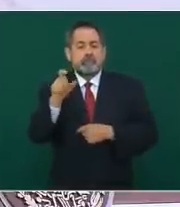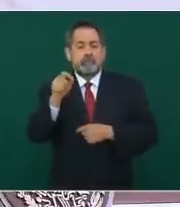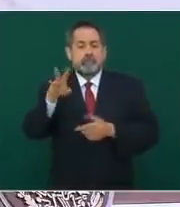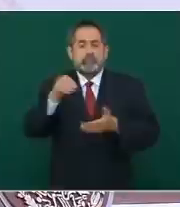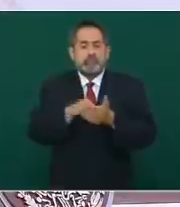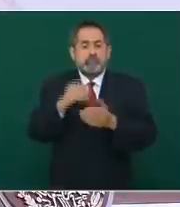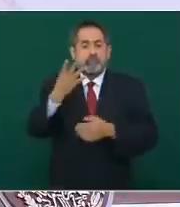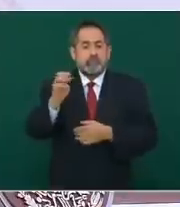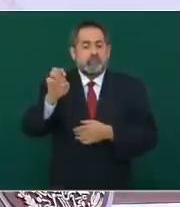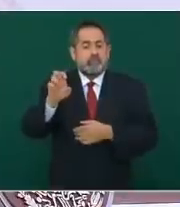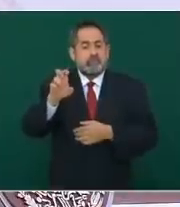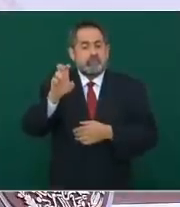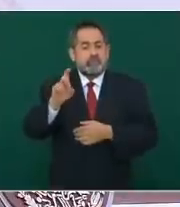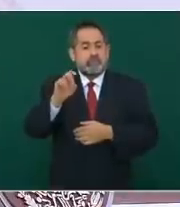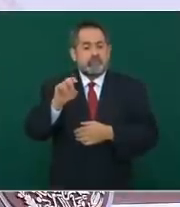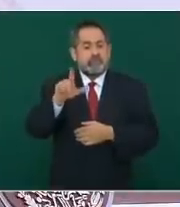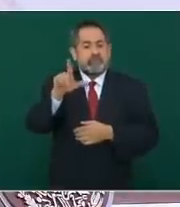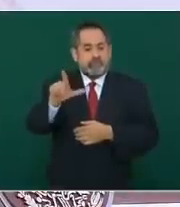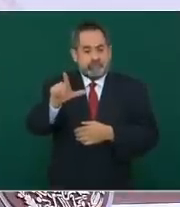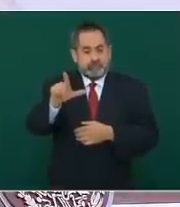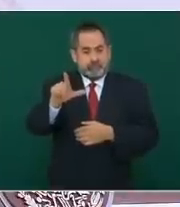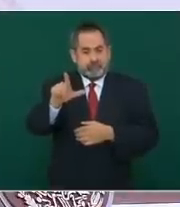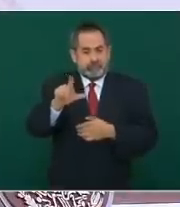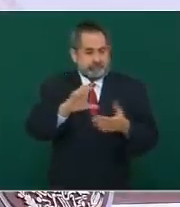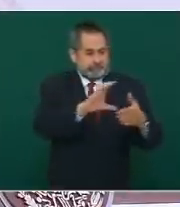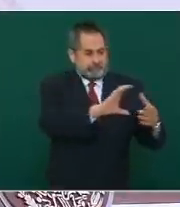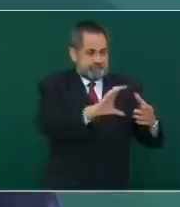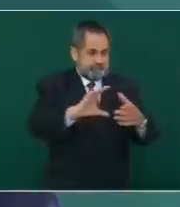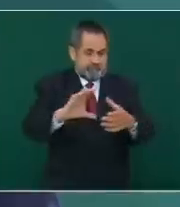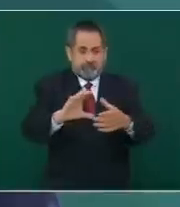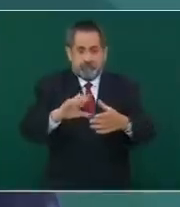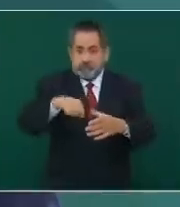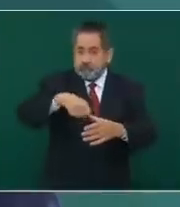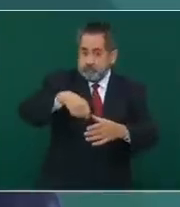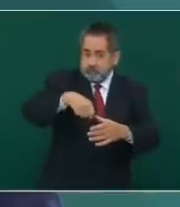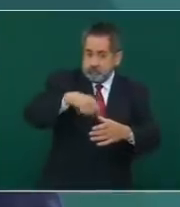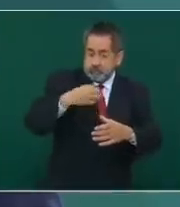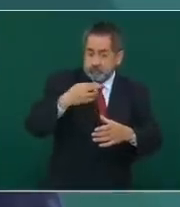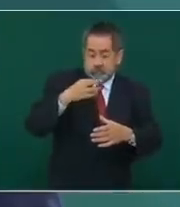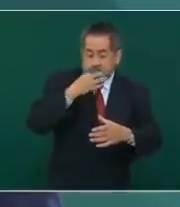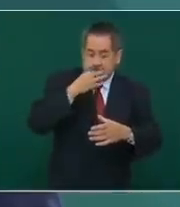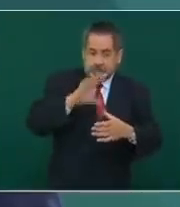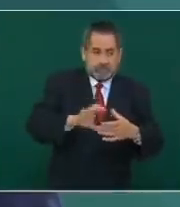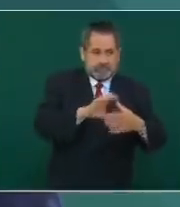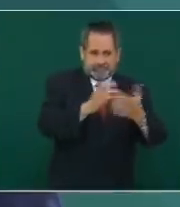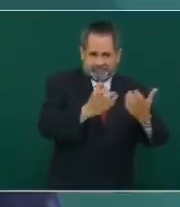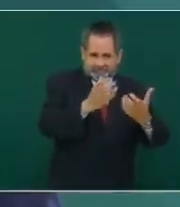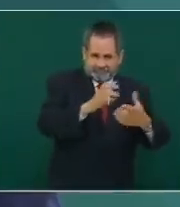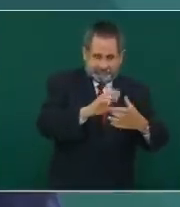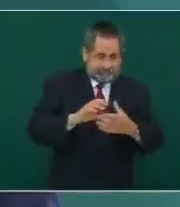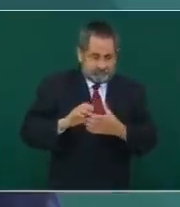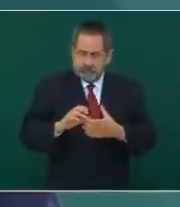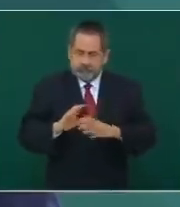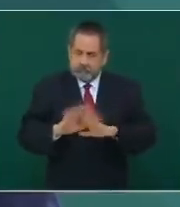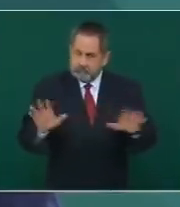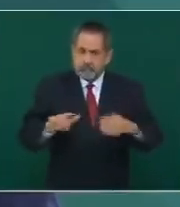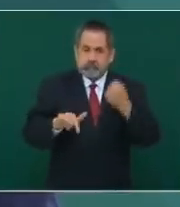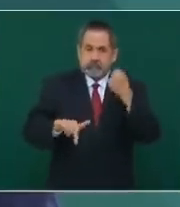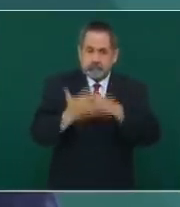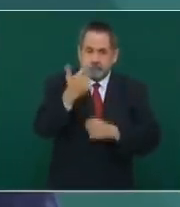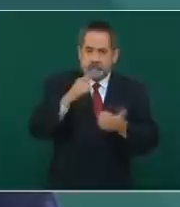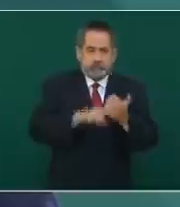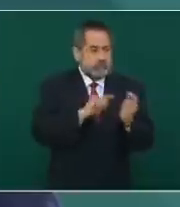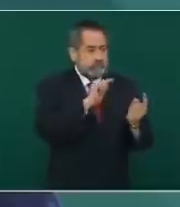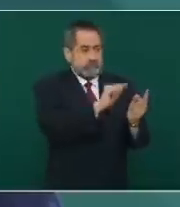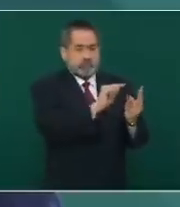mil 937 unidades de sopas instantáneas que corresponden a 12 productos